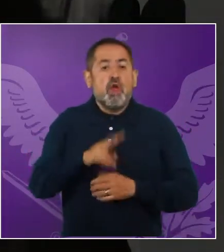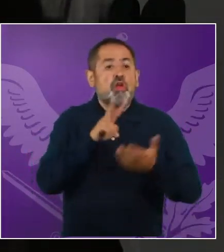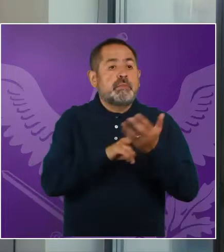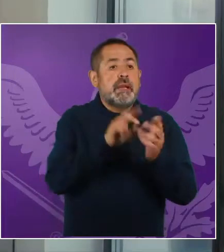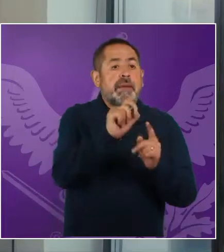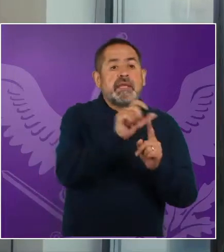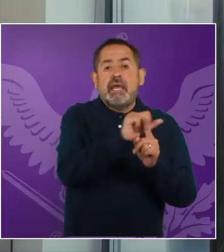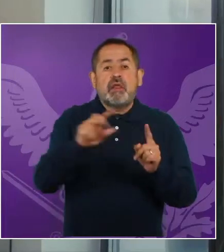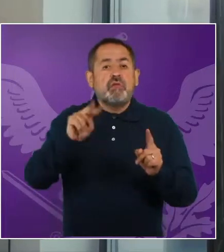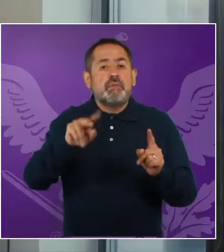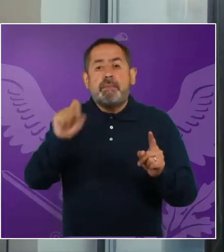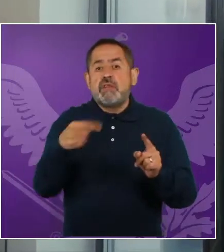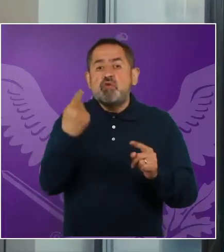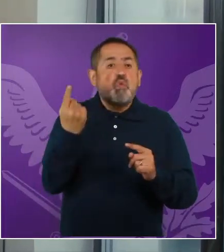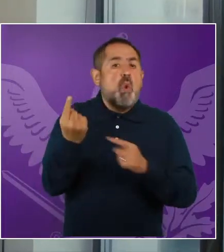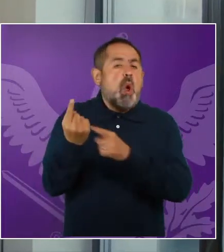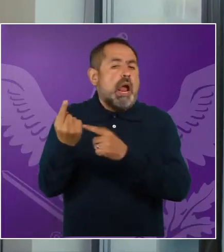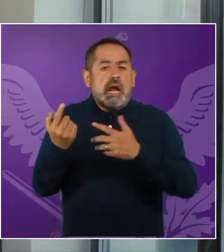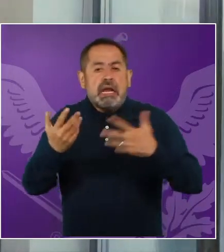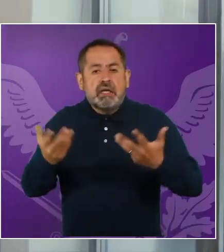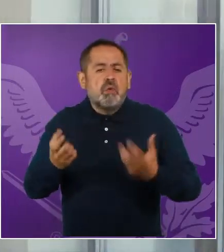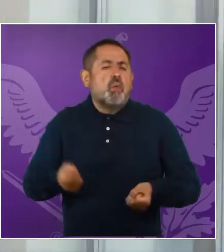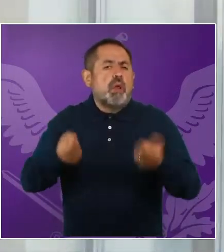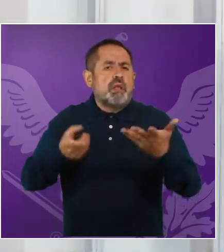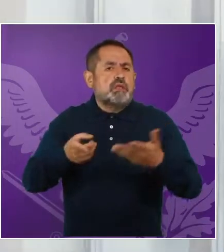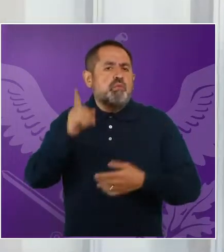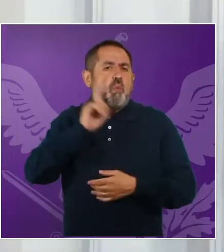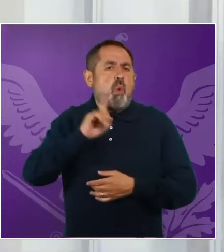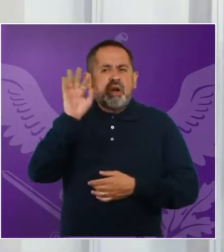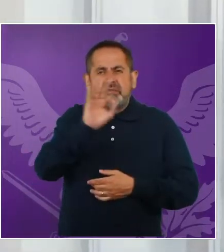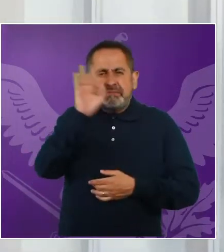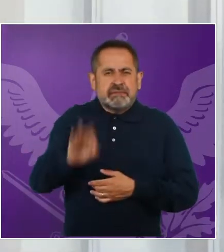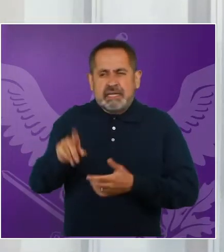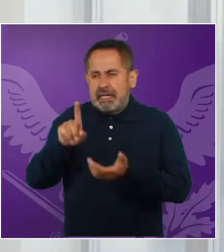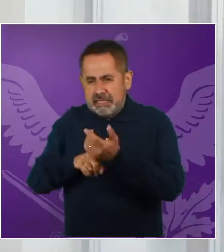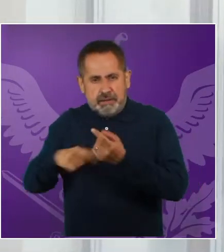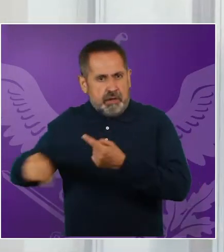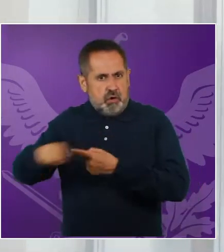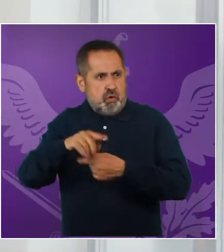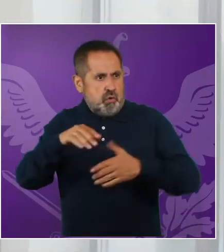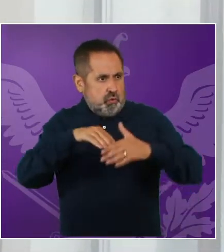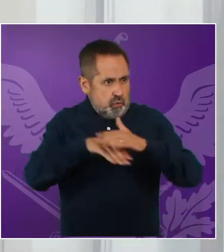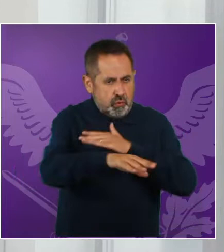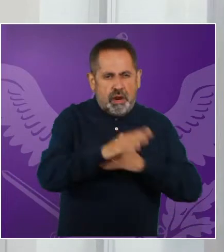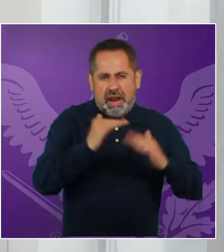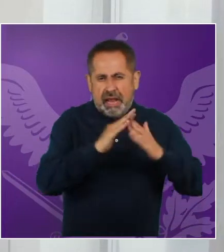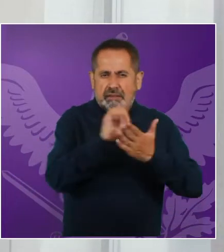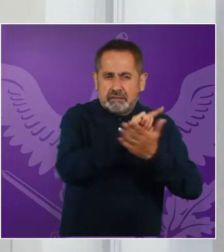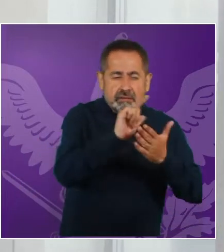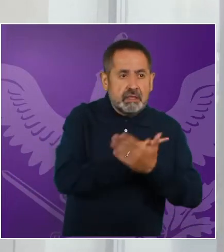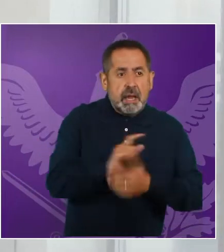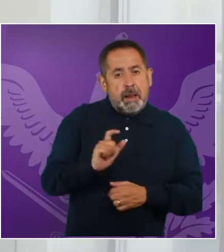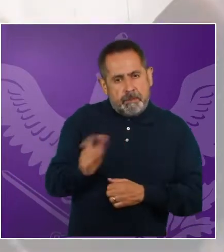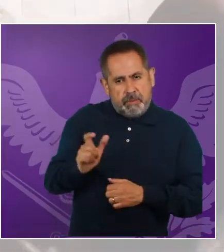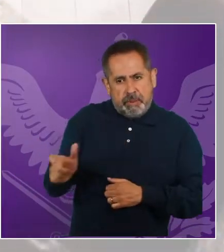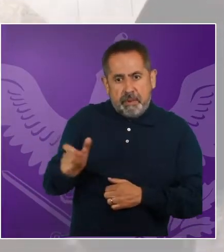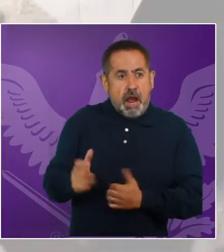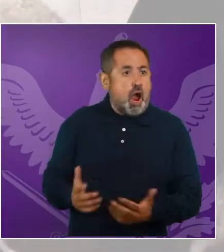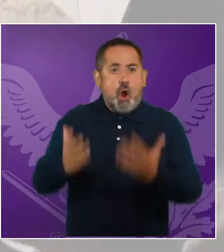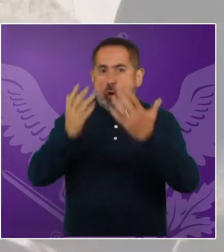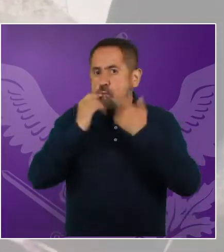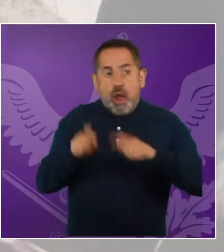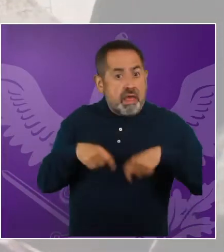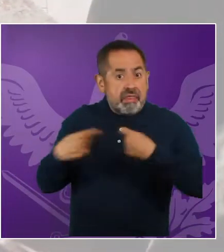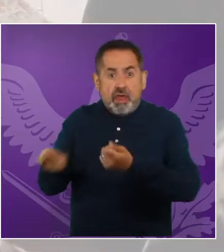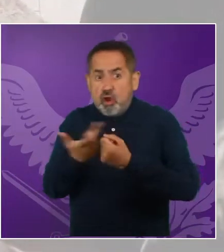trimestre de 2020 y el de 2021, el porcentaje de mujeres trabajadoras del hogar remuneradas sin acceso a instituciones de